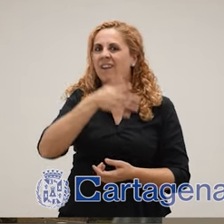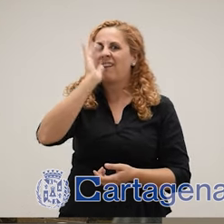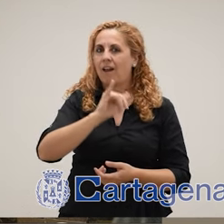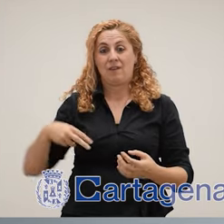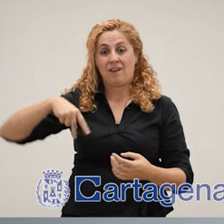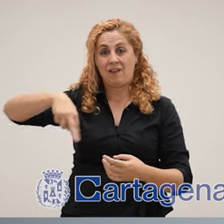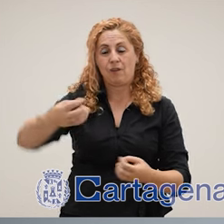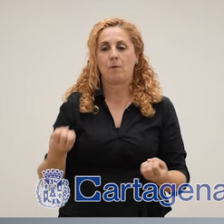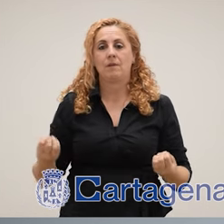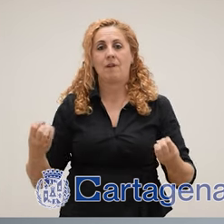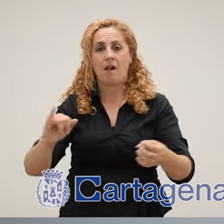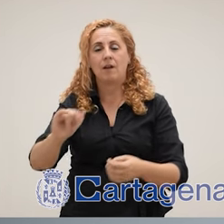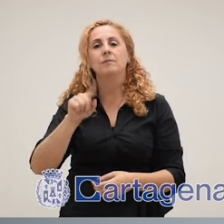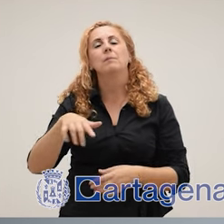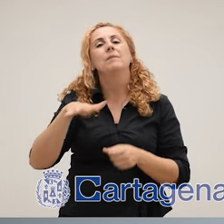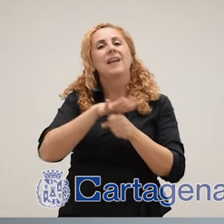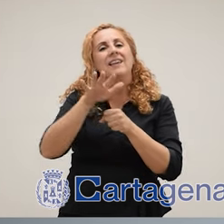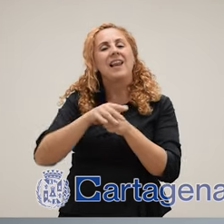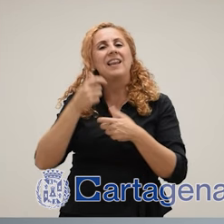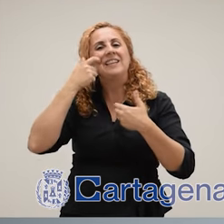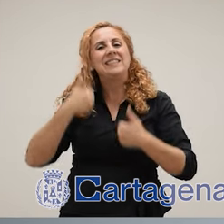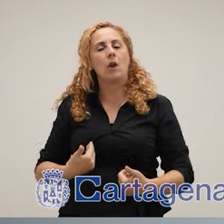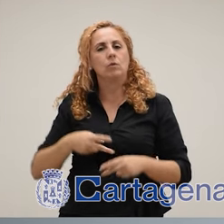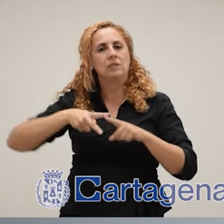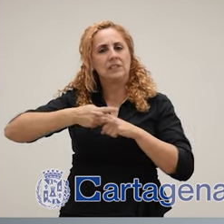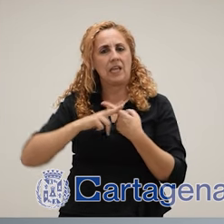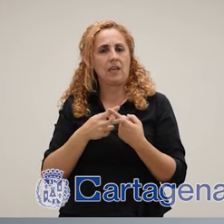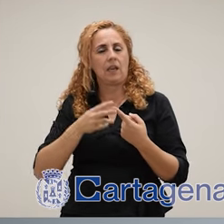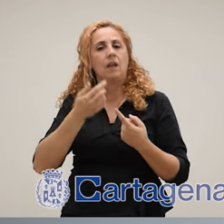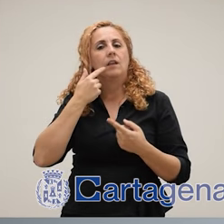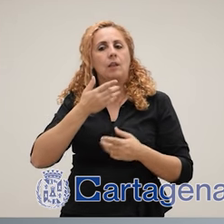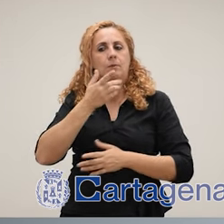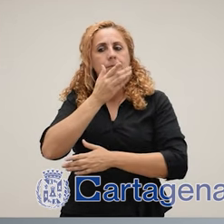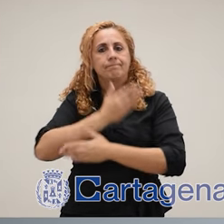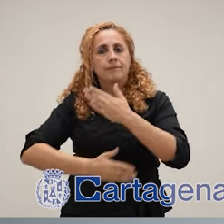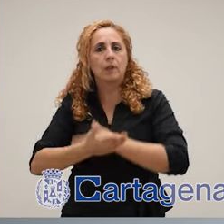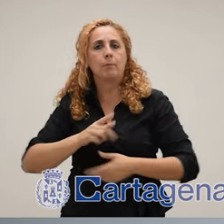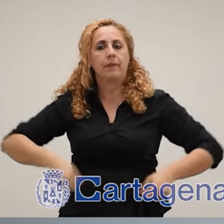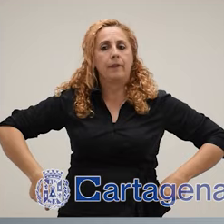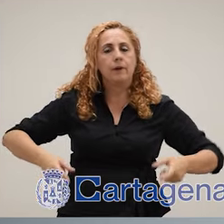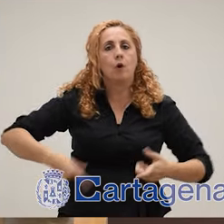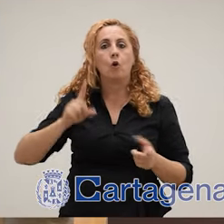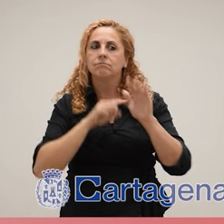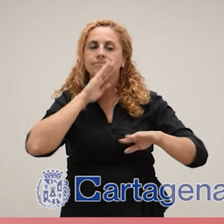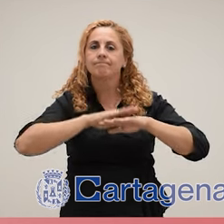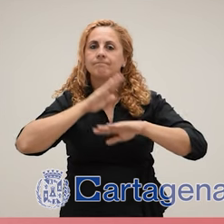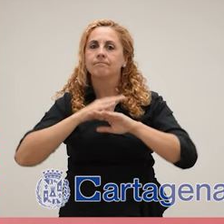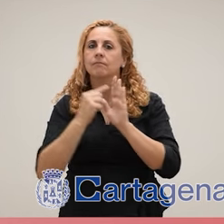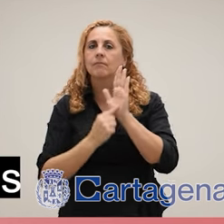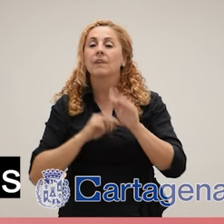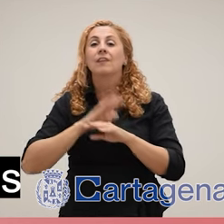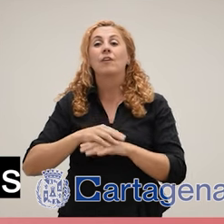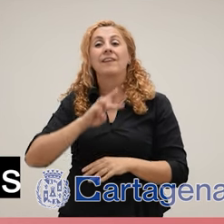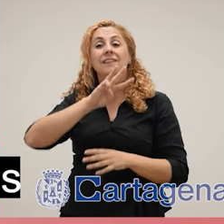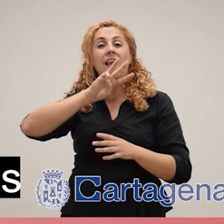Hemos desarrollado ya dos planes municipales de accesibilidad que estamos ejecutando y por estos motivos el patronato nos ha otorgado el